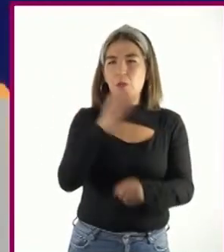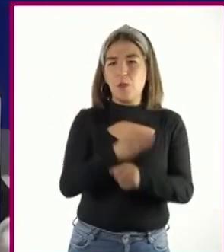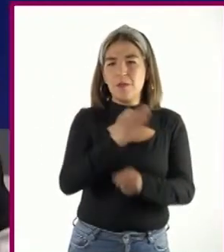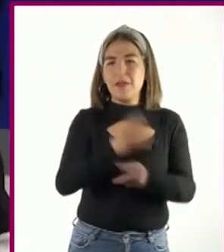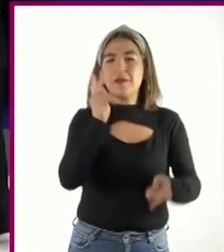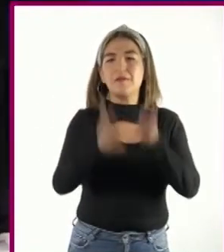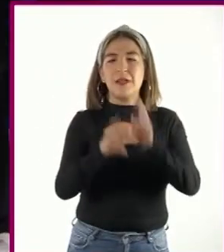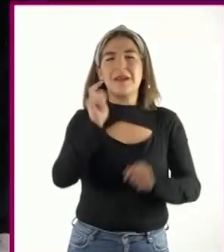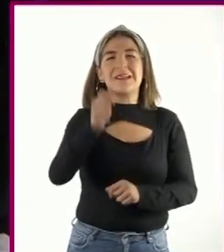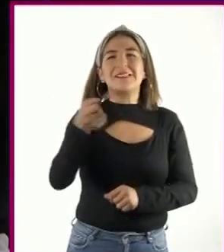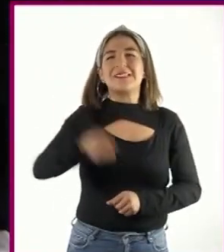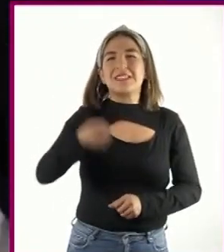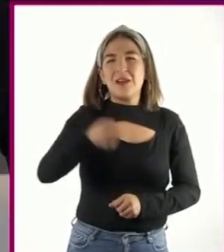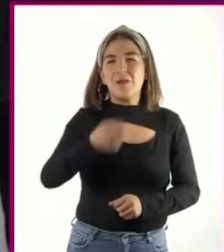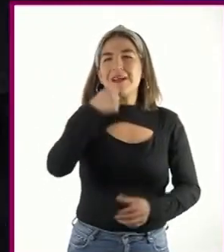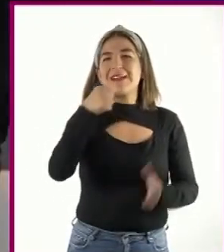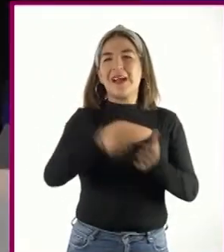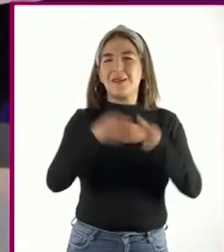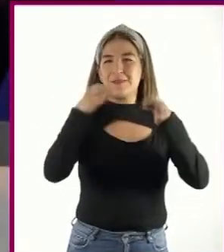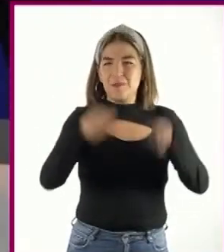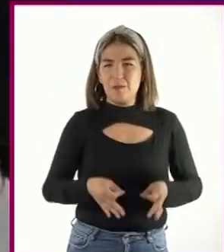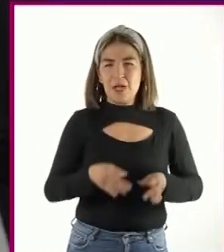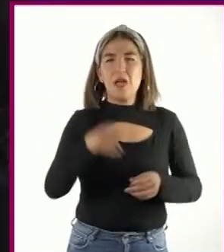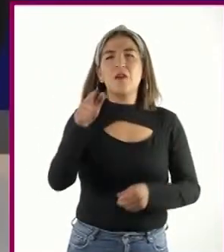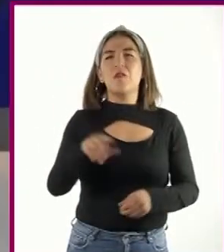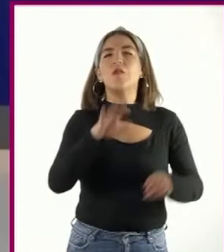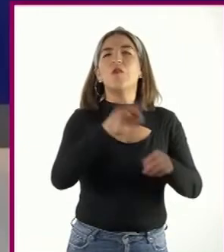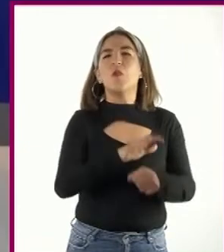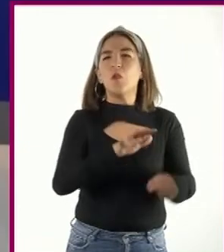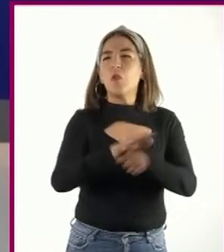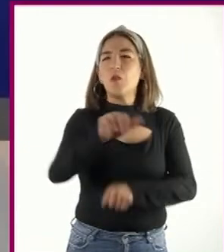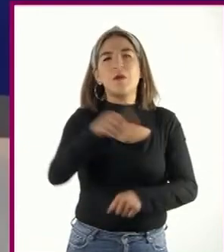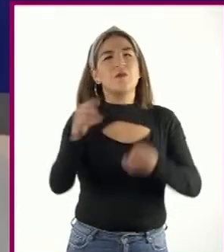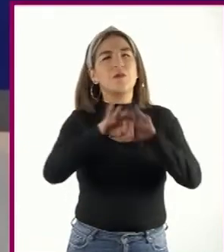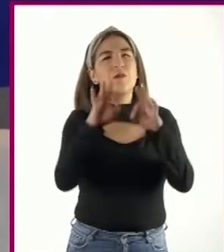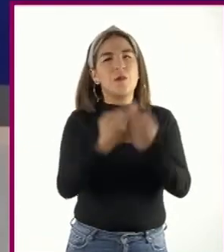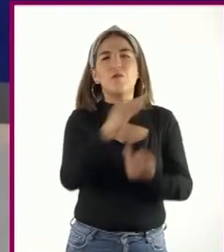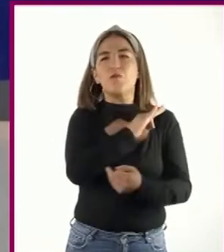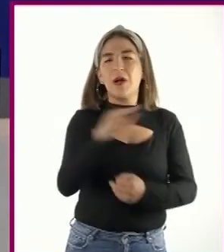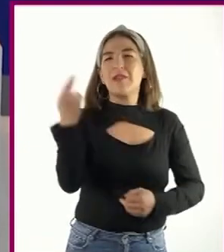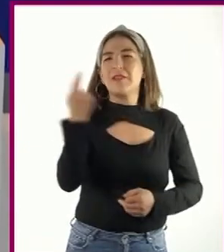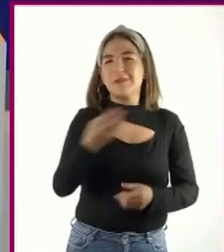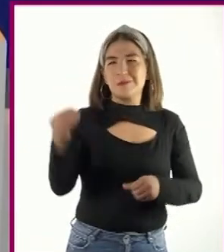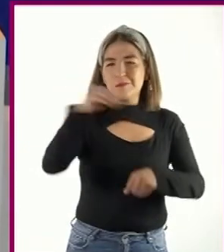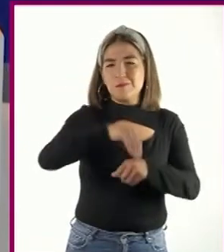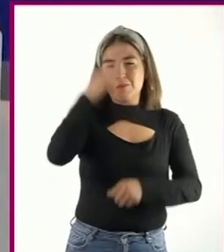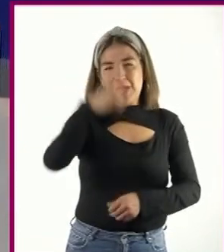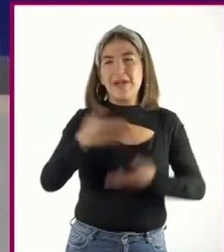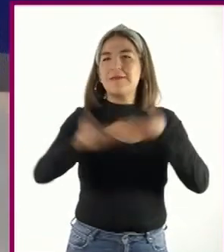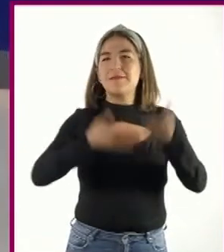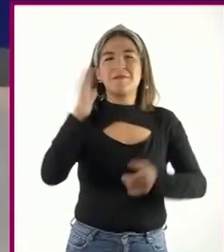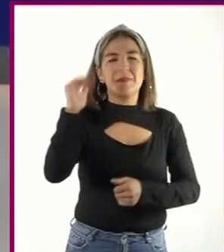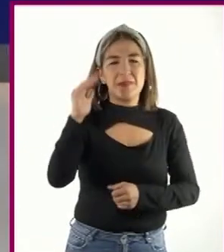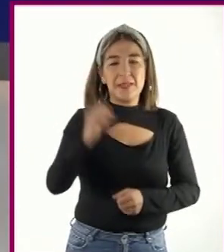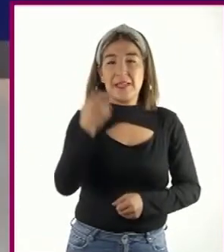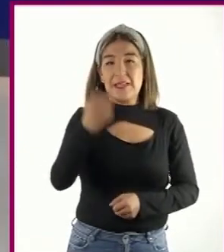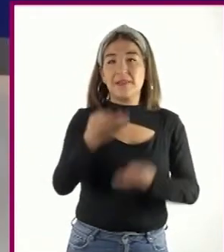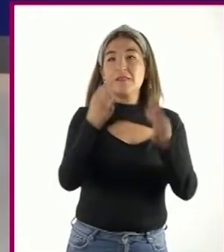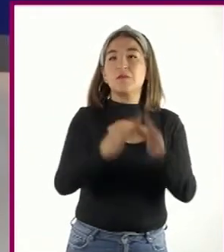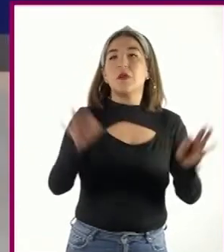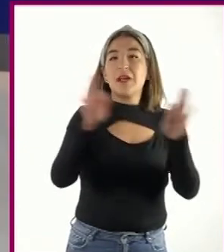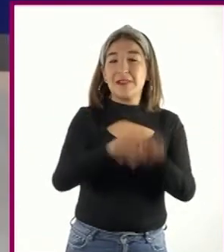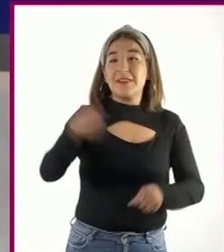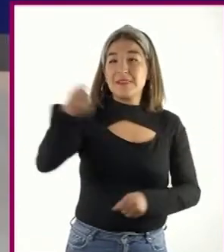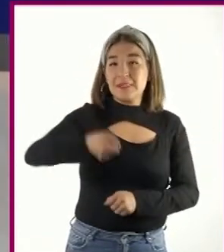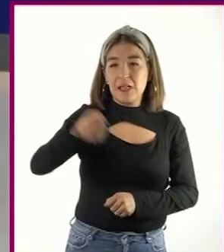saludos en una carta formal. ¿Qué formas podemos ocupar para despedirnos? Tan importante es el